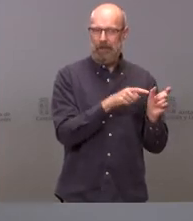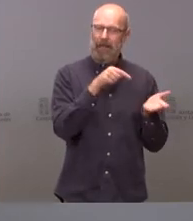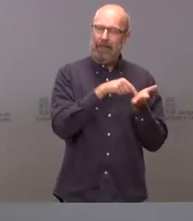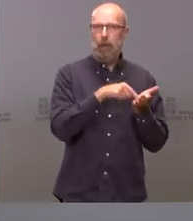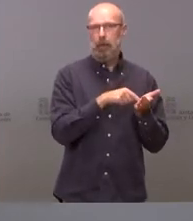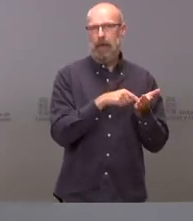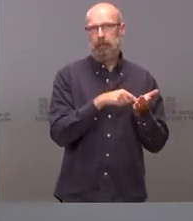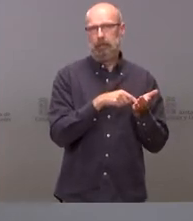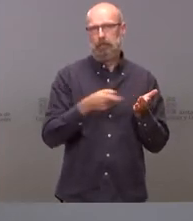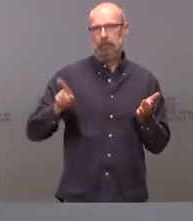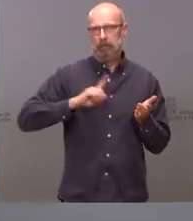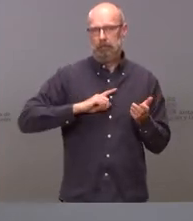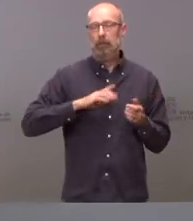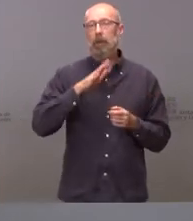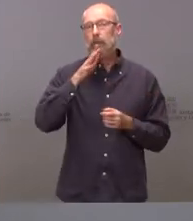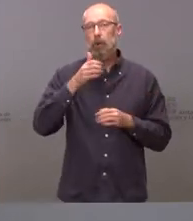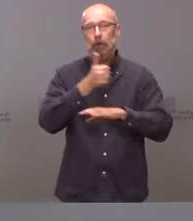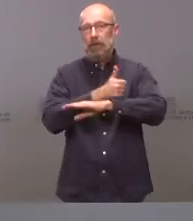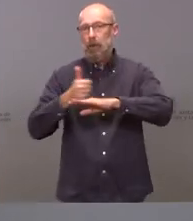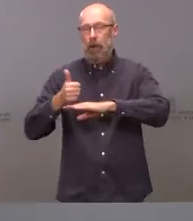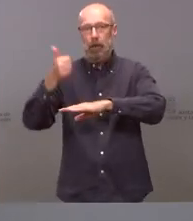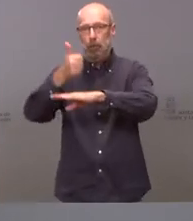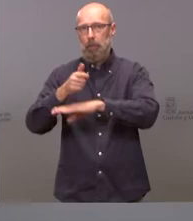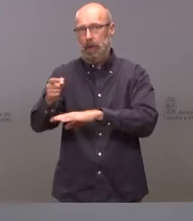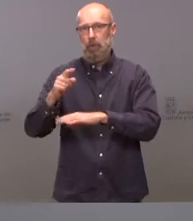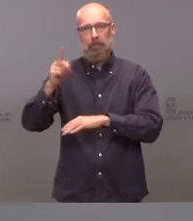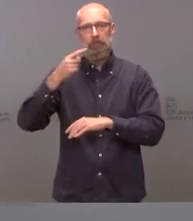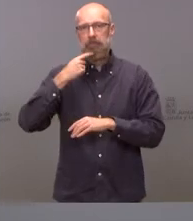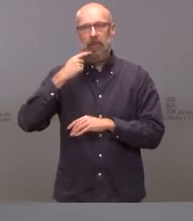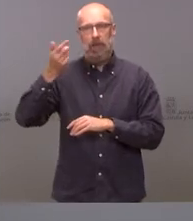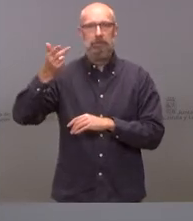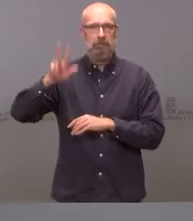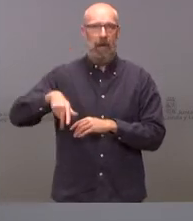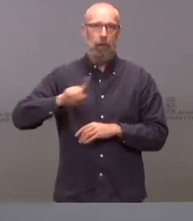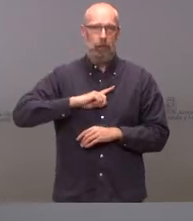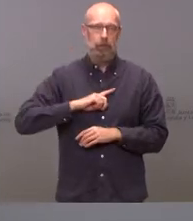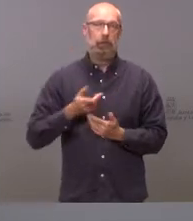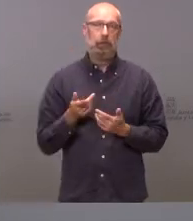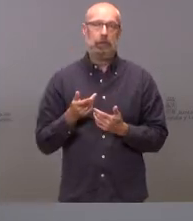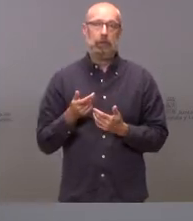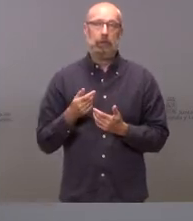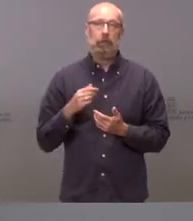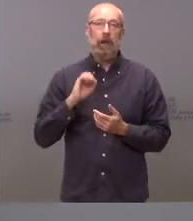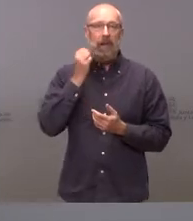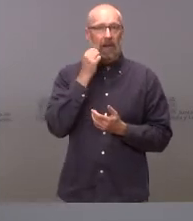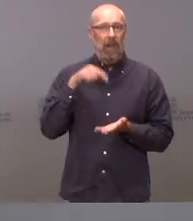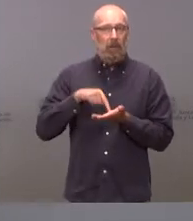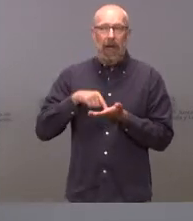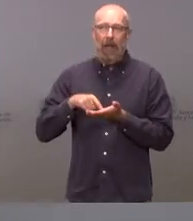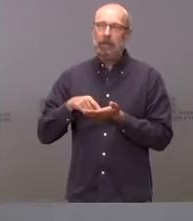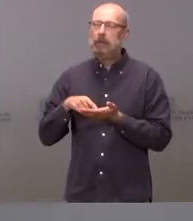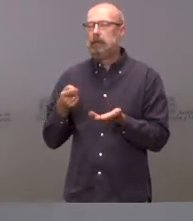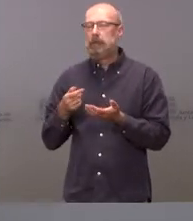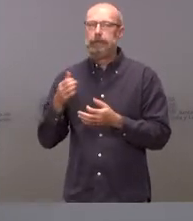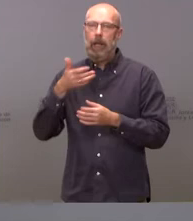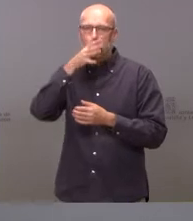autónoma por sentencia del Tribunal Supremo nos hubiera gustado no tener que ir a los tribunales para reclamar lo que es nuestro pero no